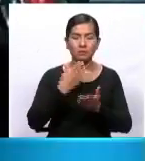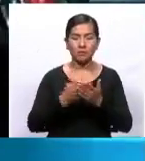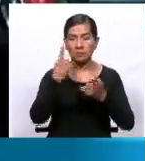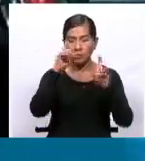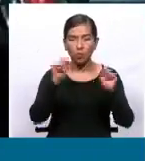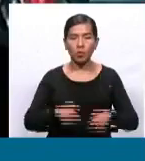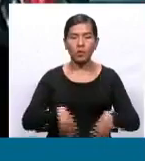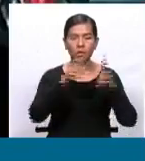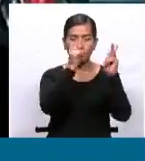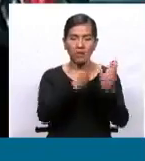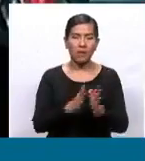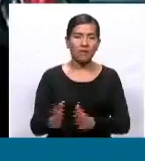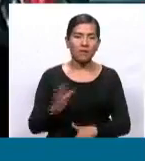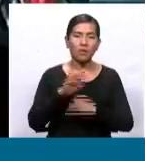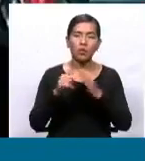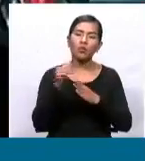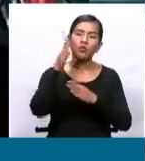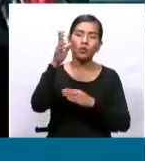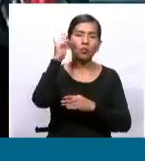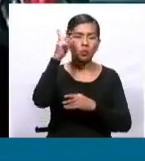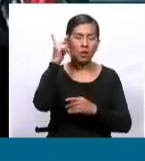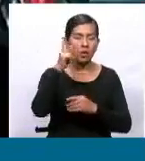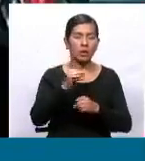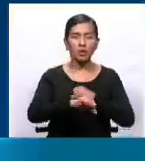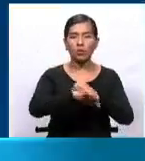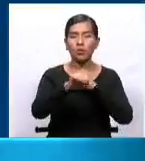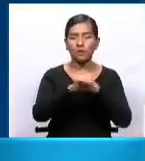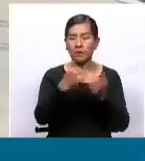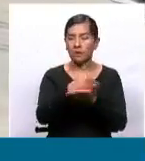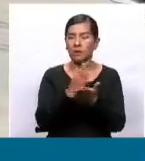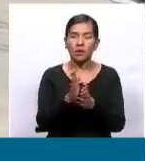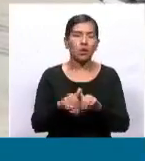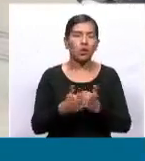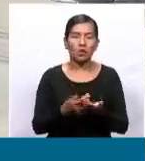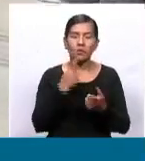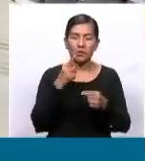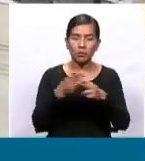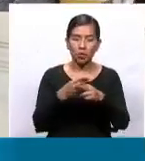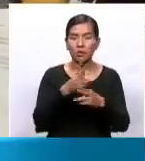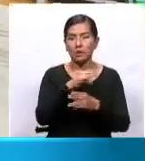planificar las políticas públicas en el mediano y en el largo plazo.